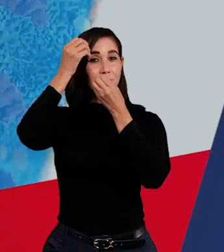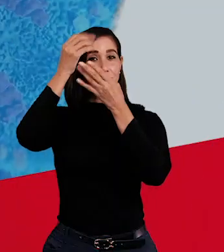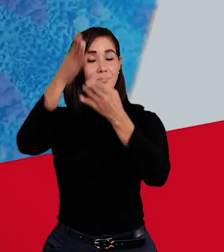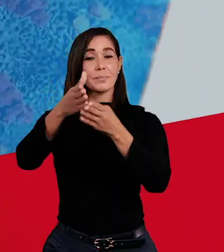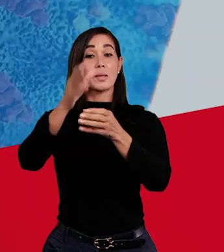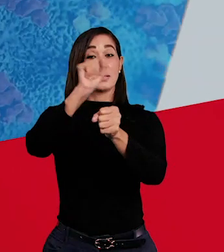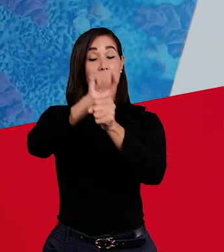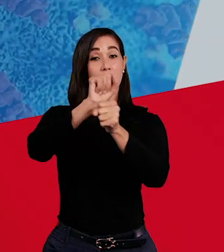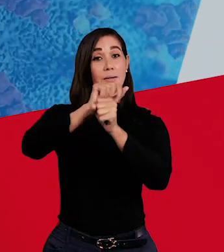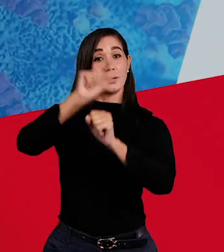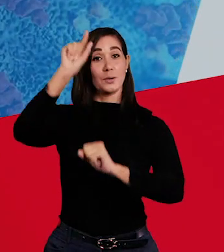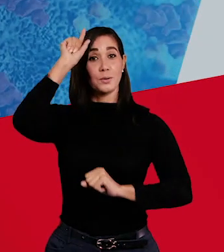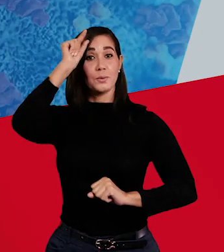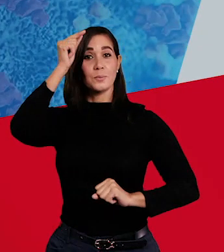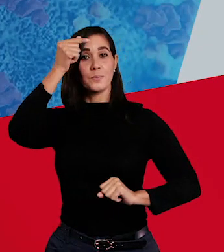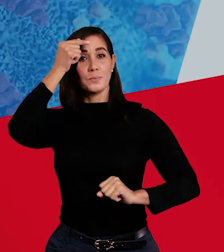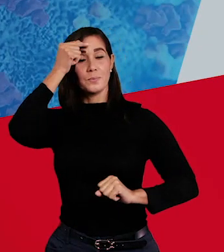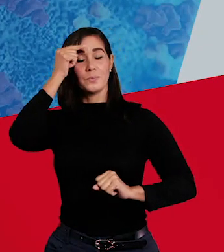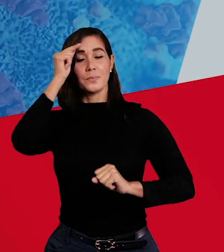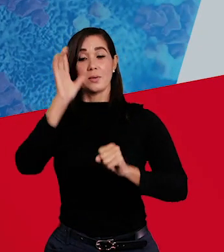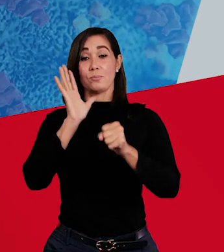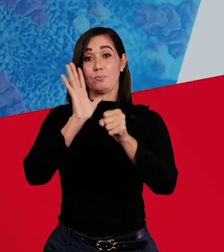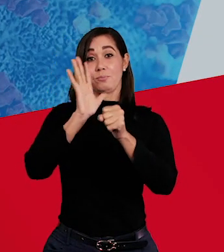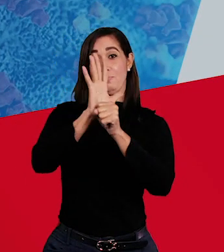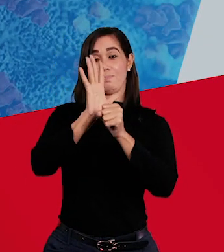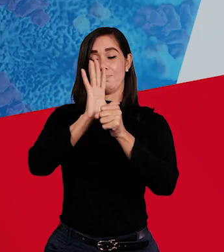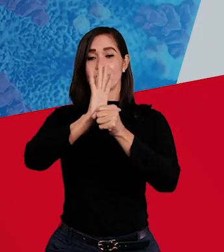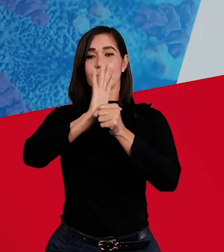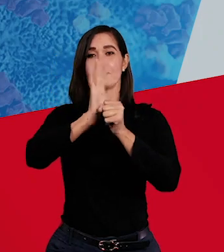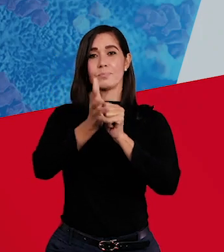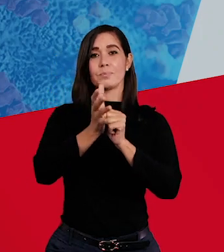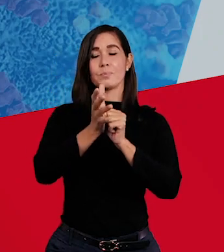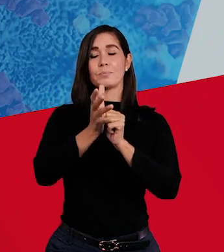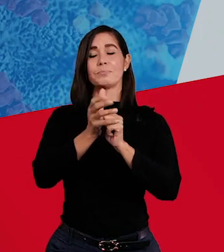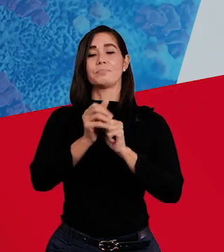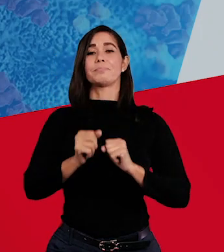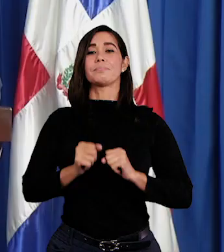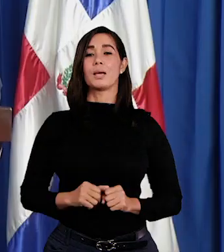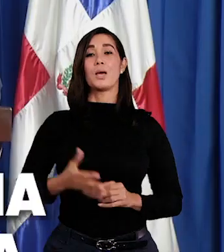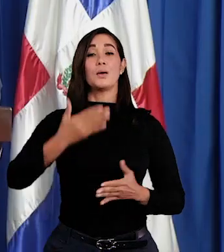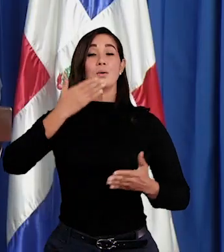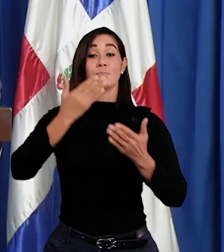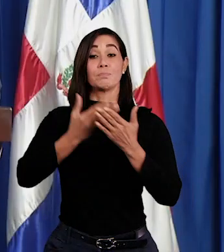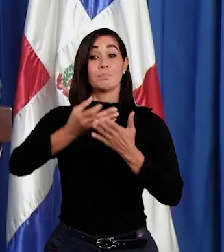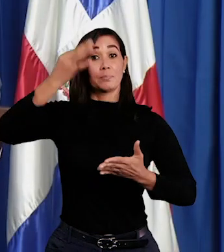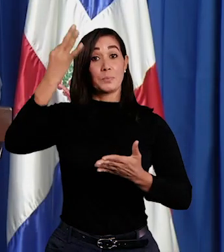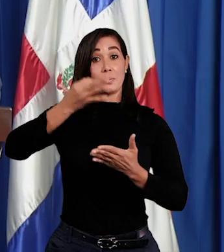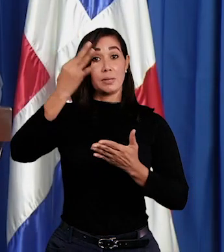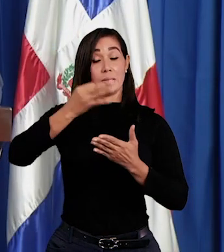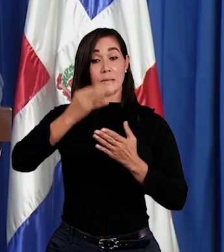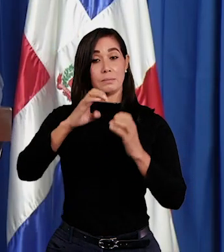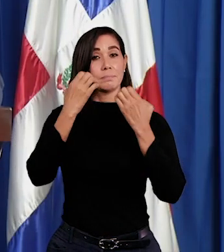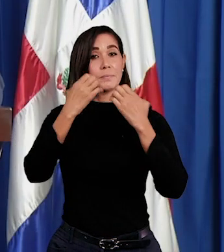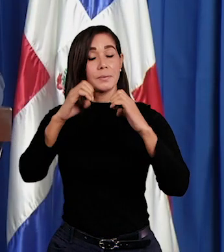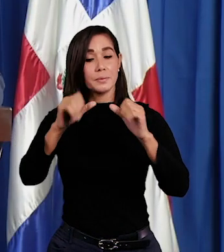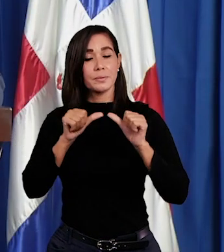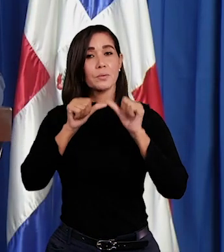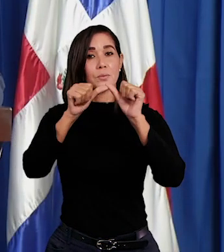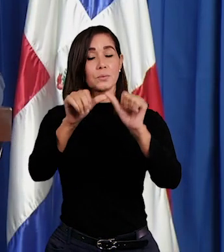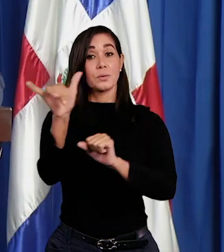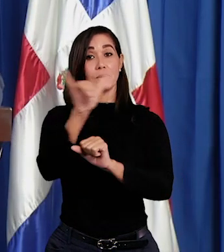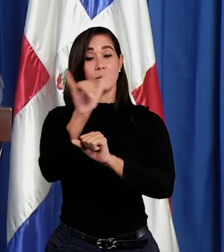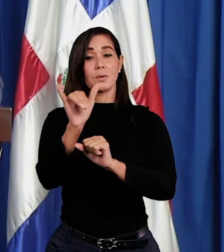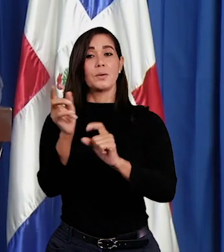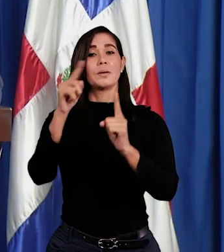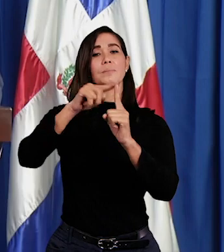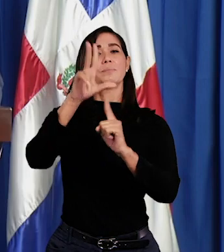Boletín informativo de las acciones del gobierno contra el coronavirus COVID-19 Es bueno insistir que el estado de emergencia